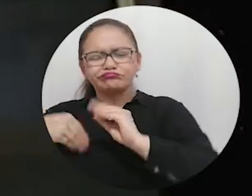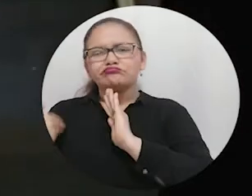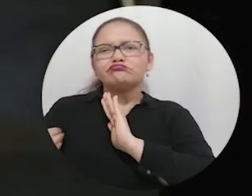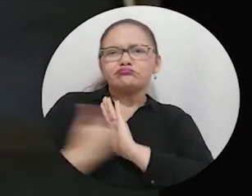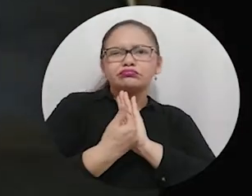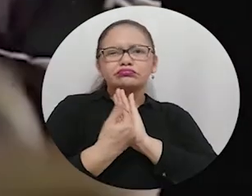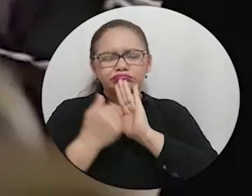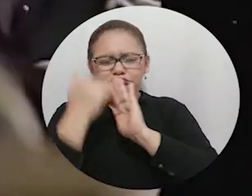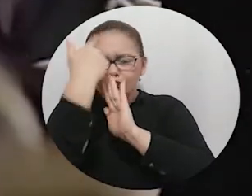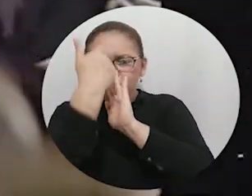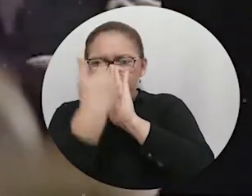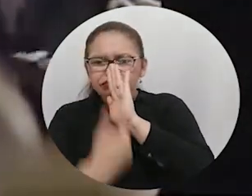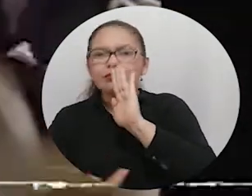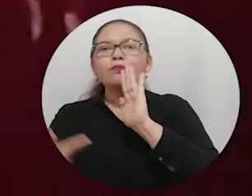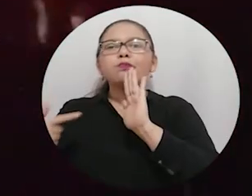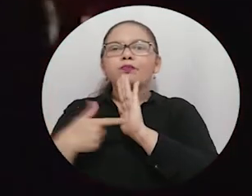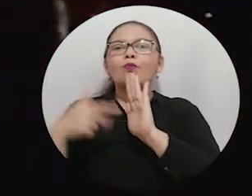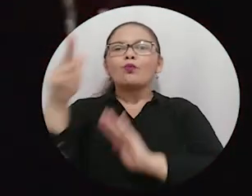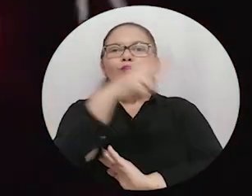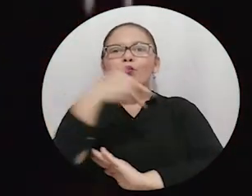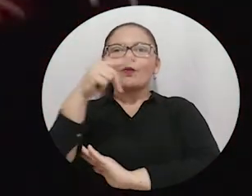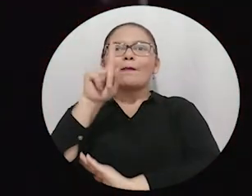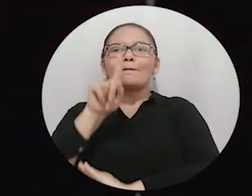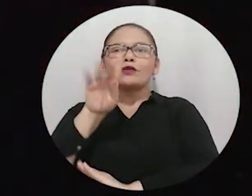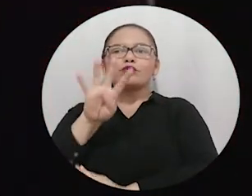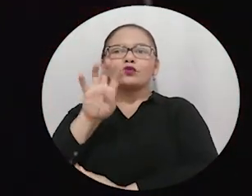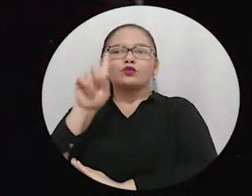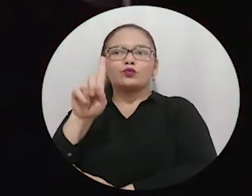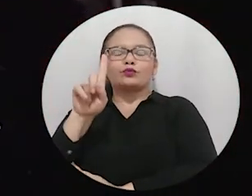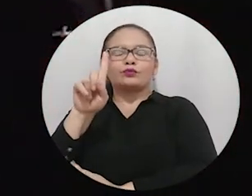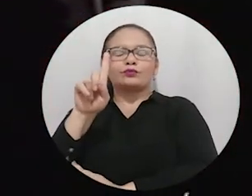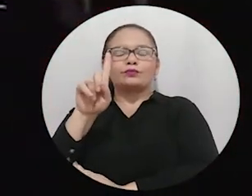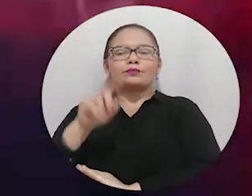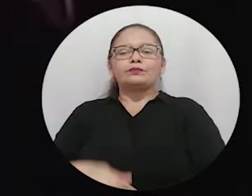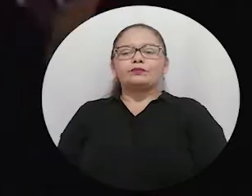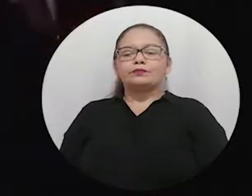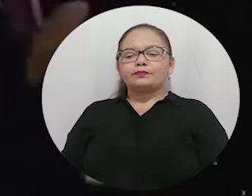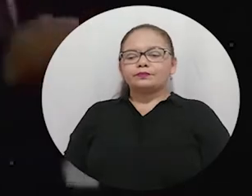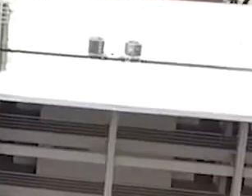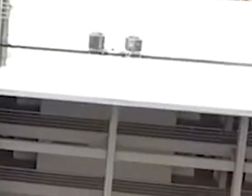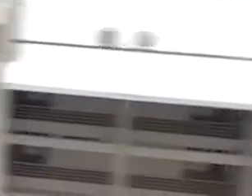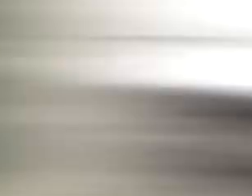de la redacción de la Constitución Política Colombiana de 1991.